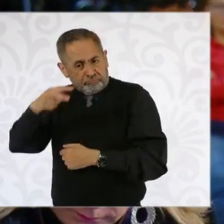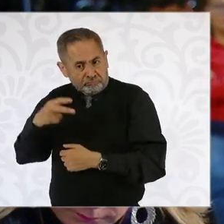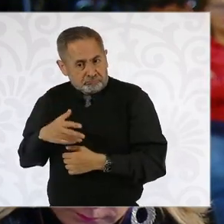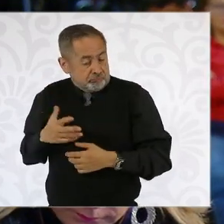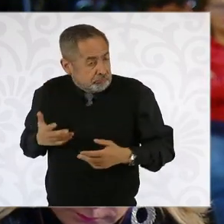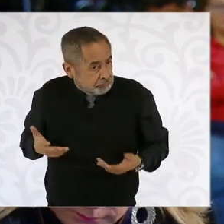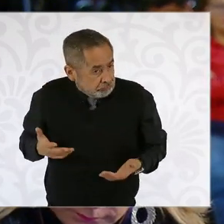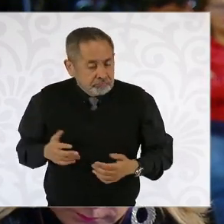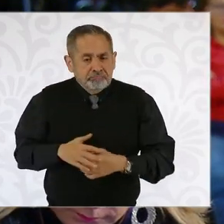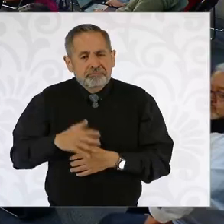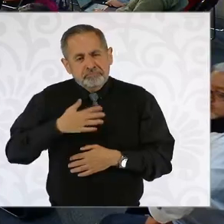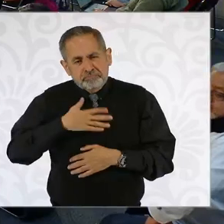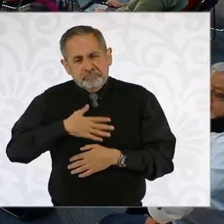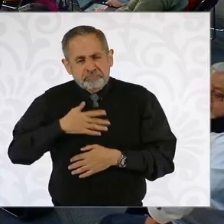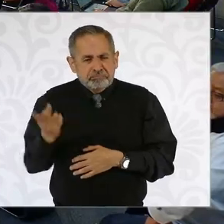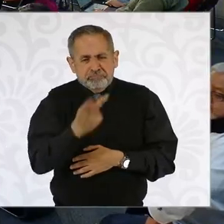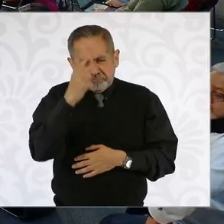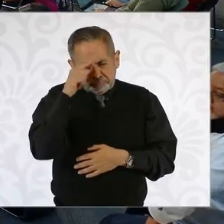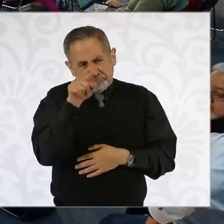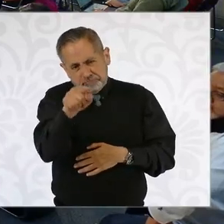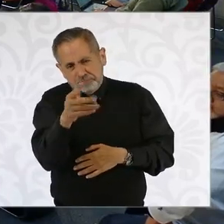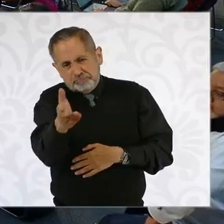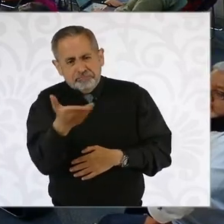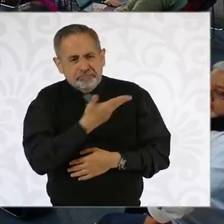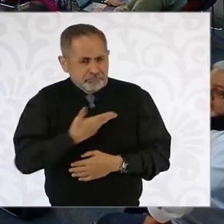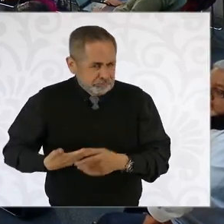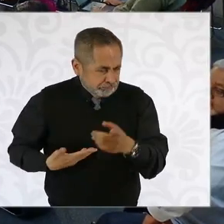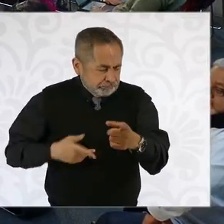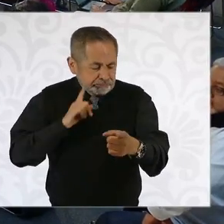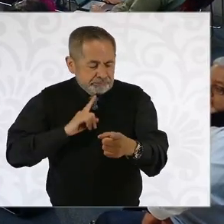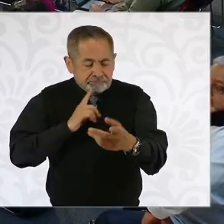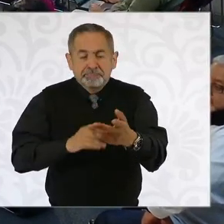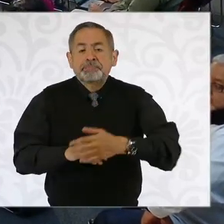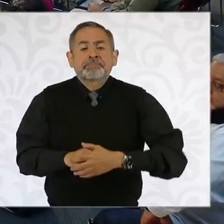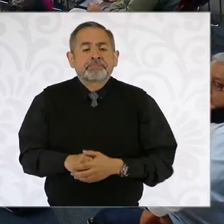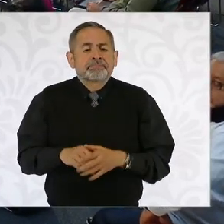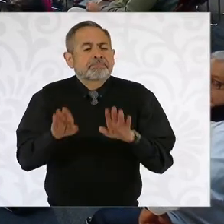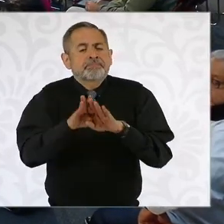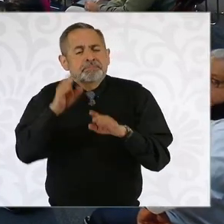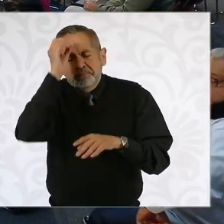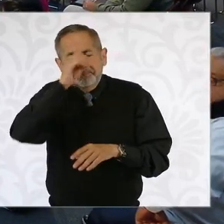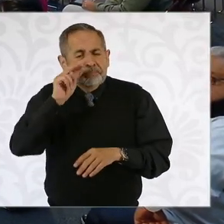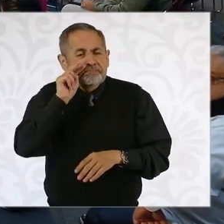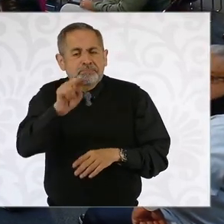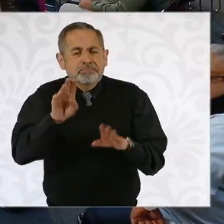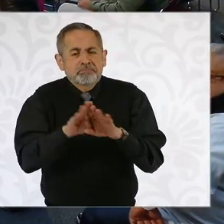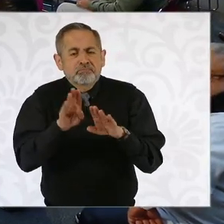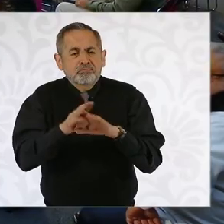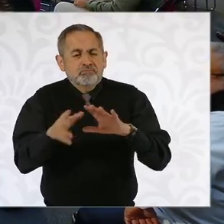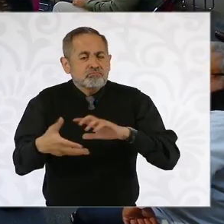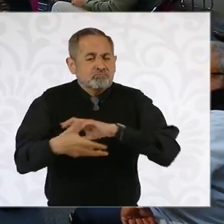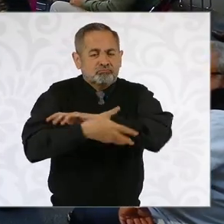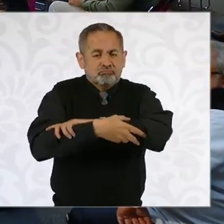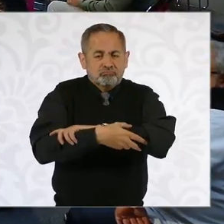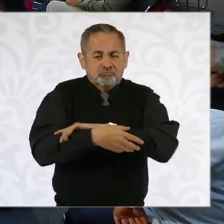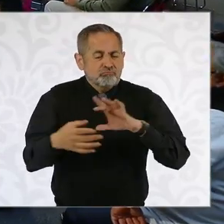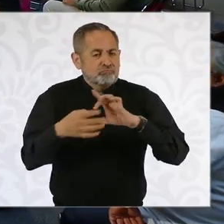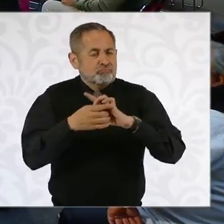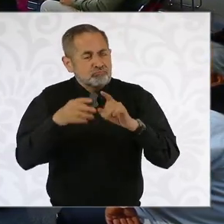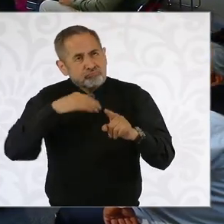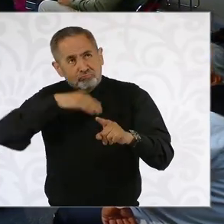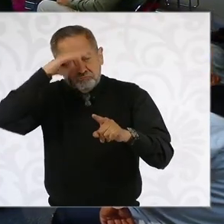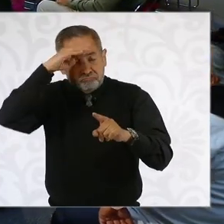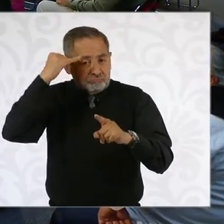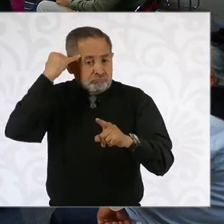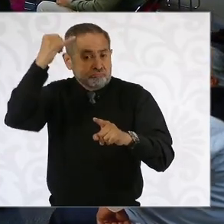Mi pregunta en particular, presidenta, es justamente cómo ve este modelo de asociación, qué expectativas le